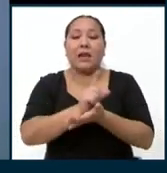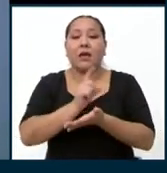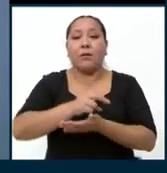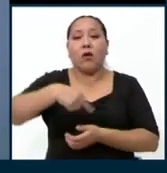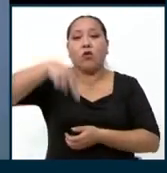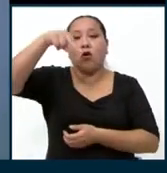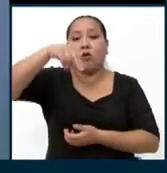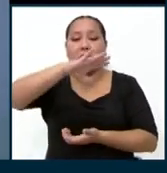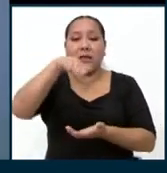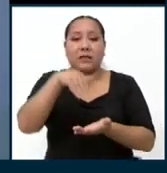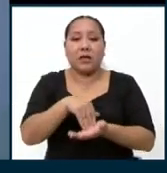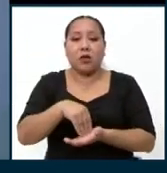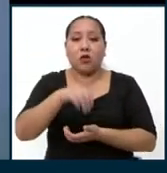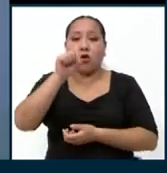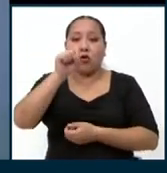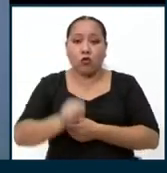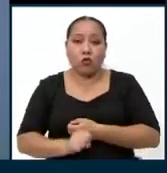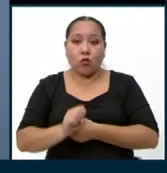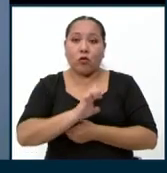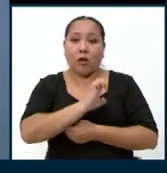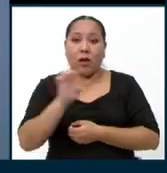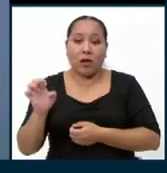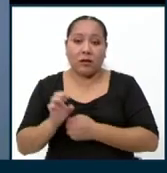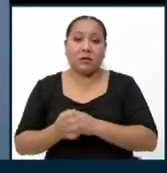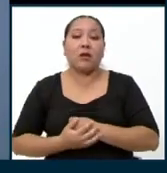Centro y Este, tenga sus propios congresistas.